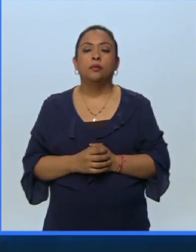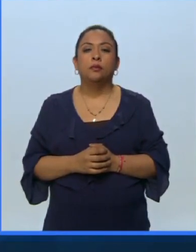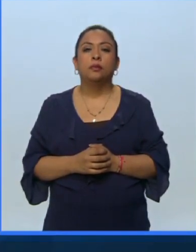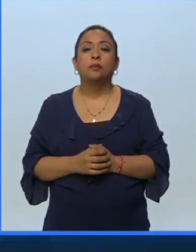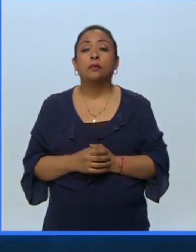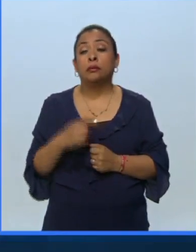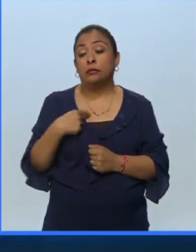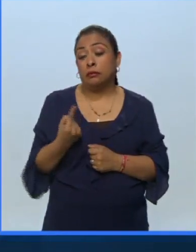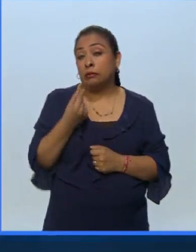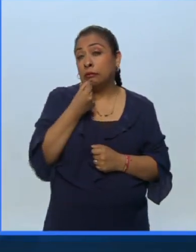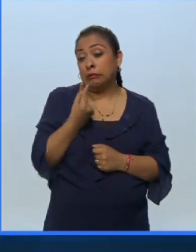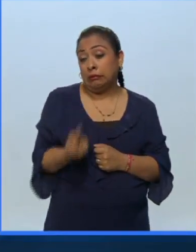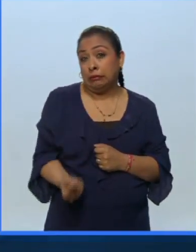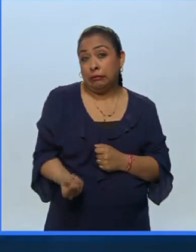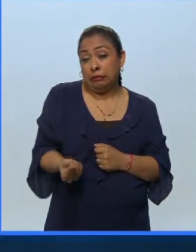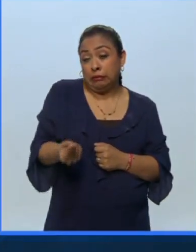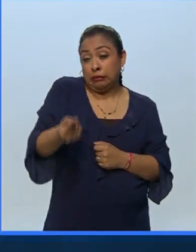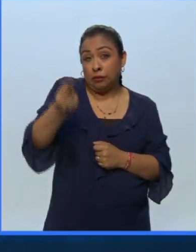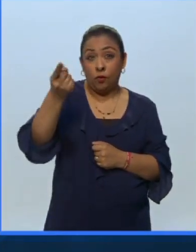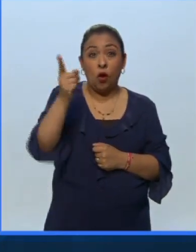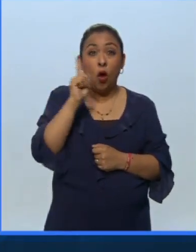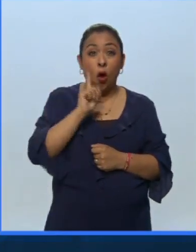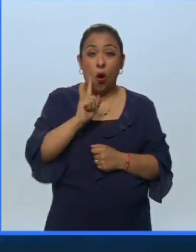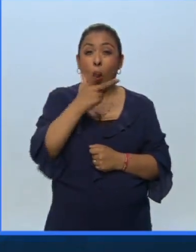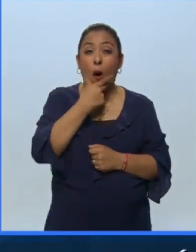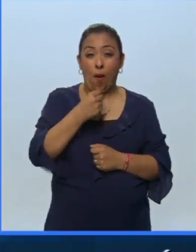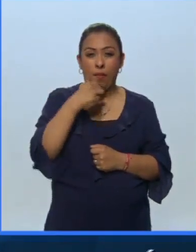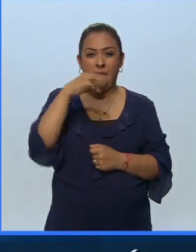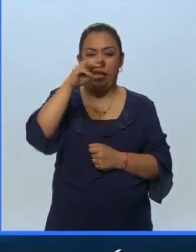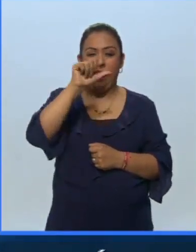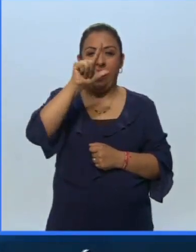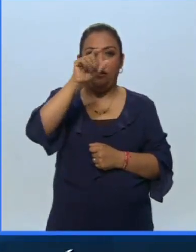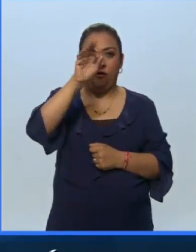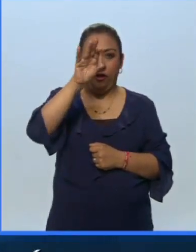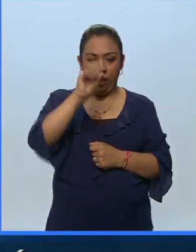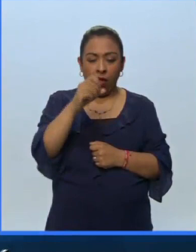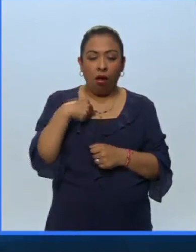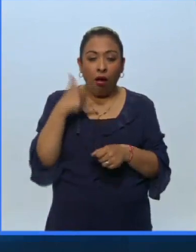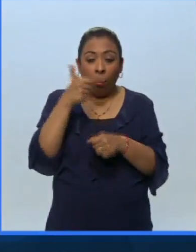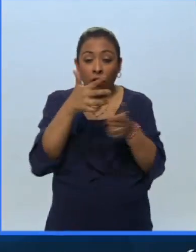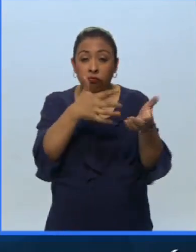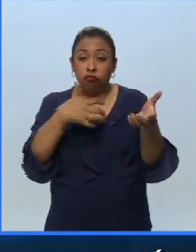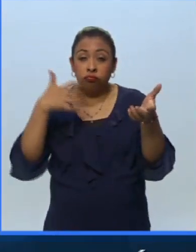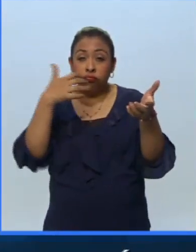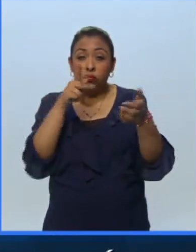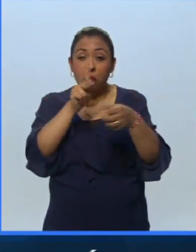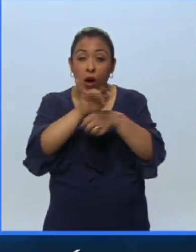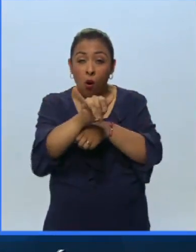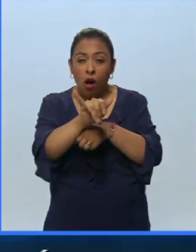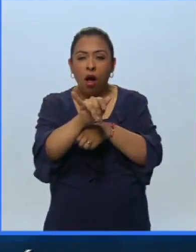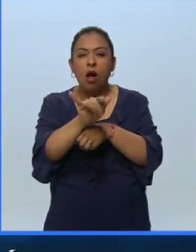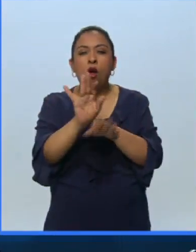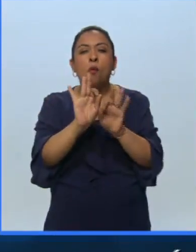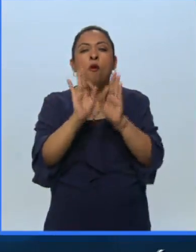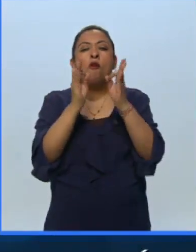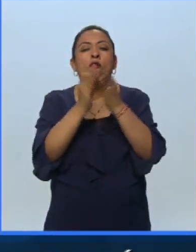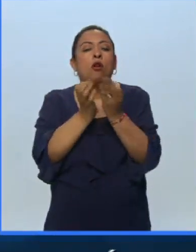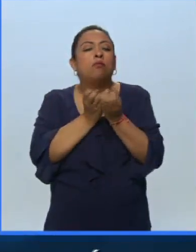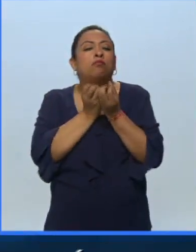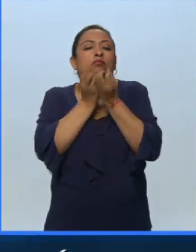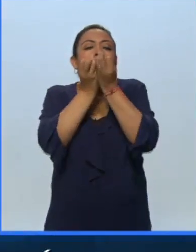Desde niño, el músico Alfredo Rolando Ortiz encontró en el arpa paraguaya la forma más sincera y directa para expresarse.